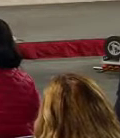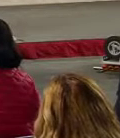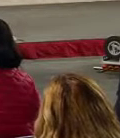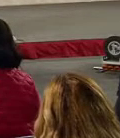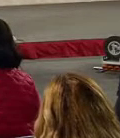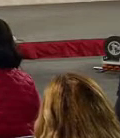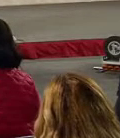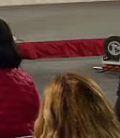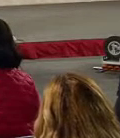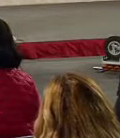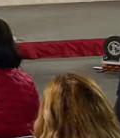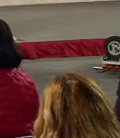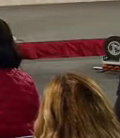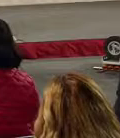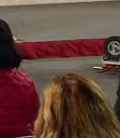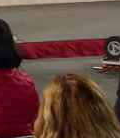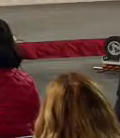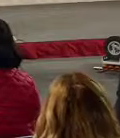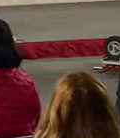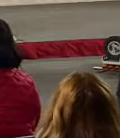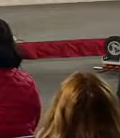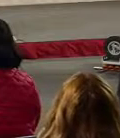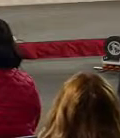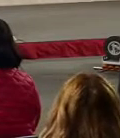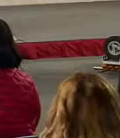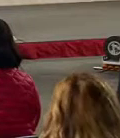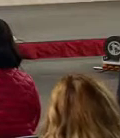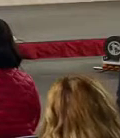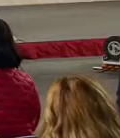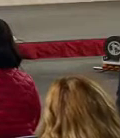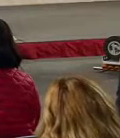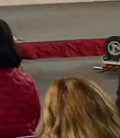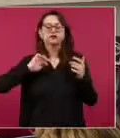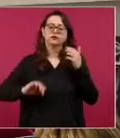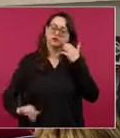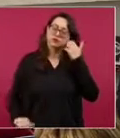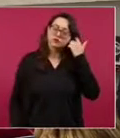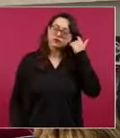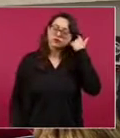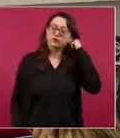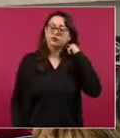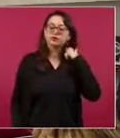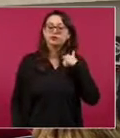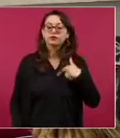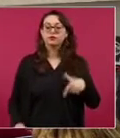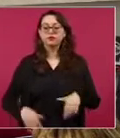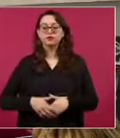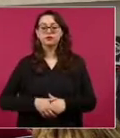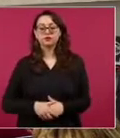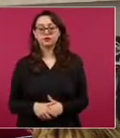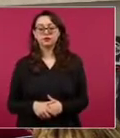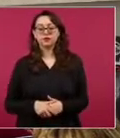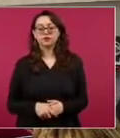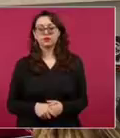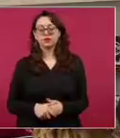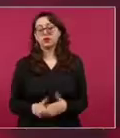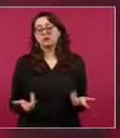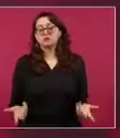ni el Reforma, aunque ya ve usted lo plural que es, lo profesional.